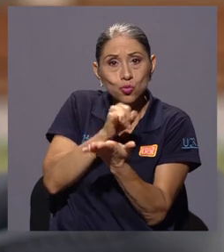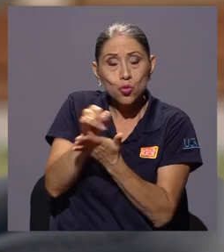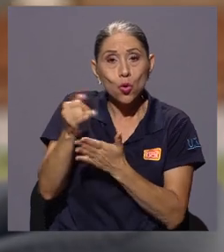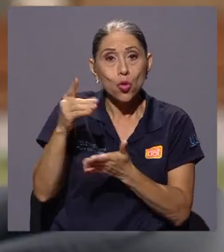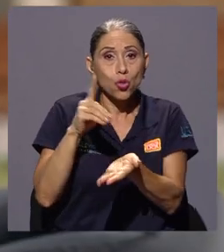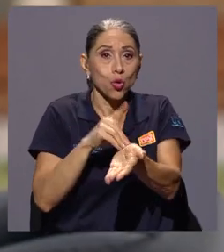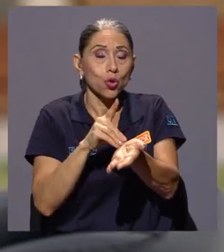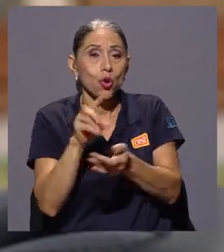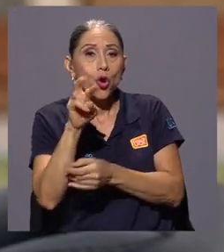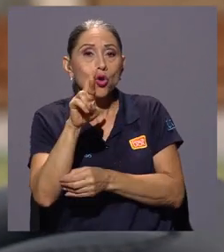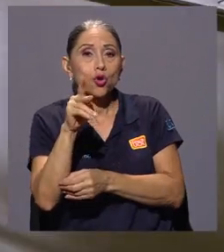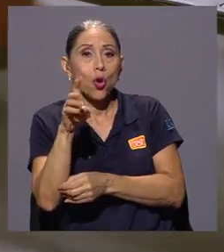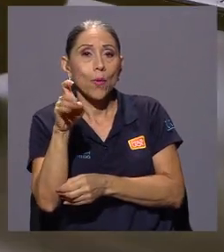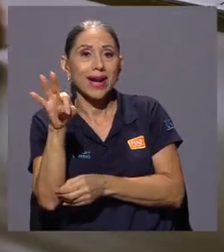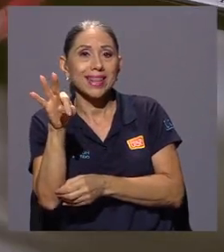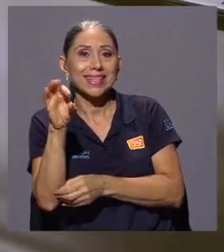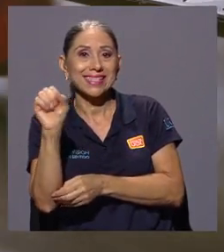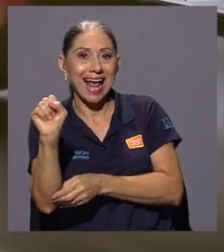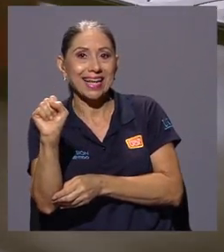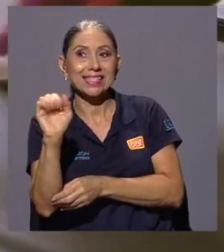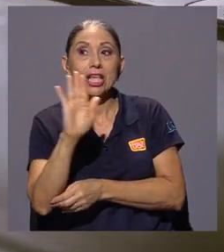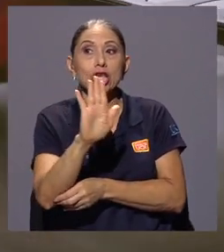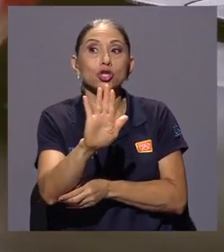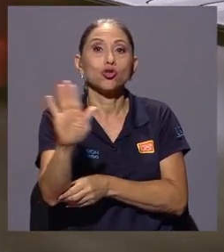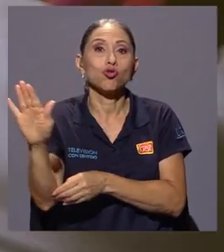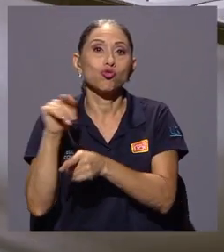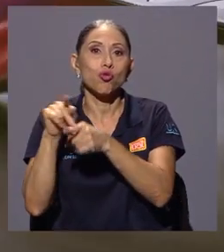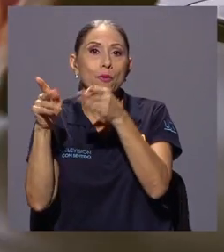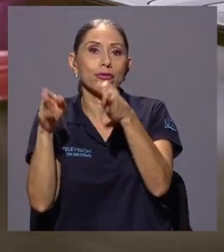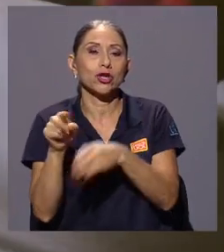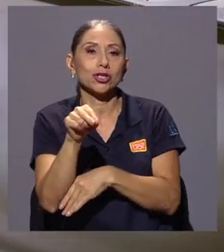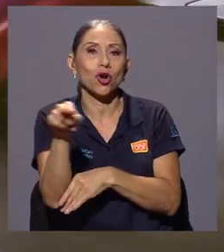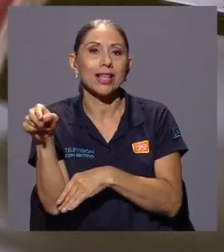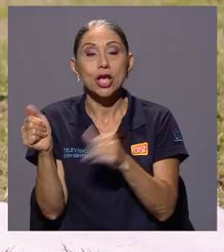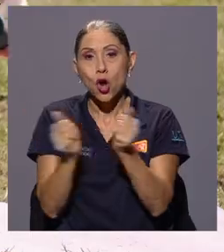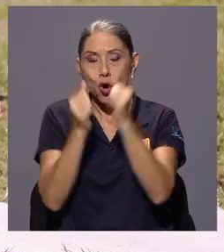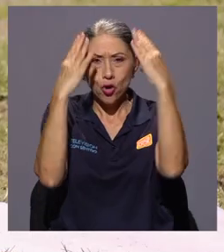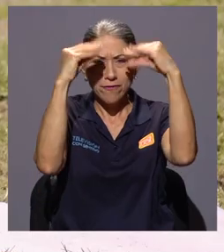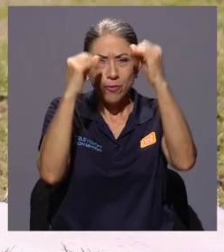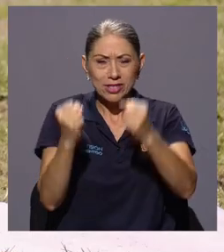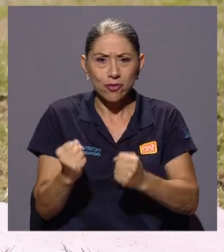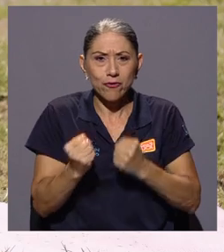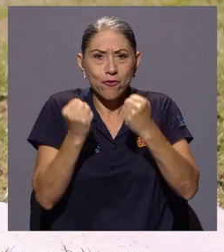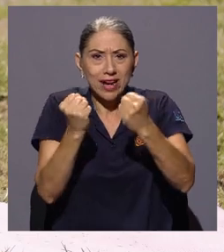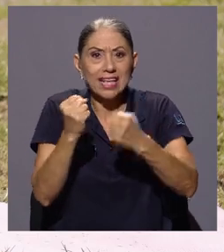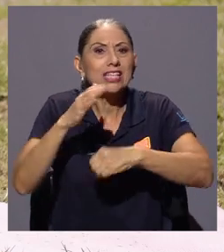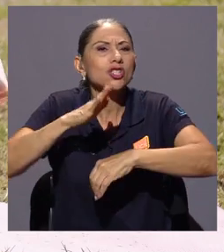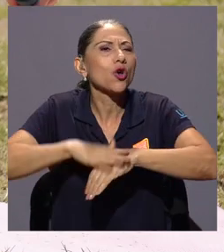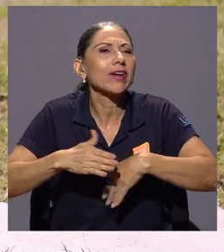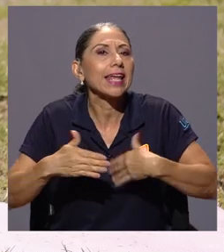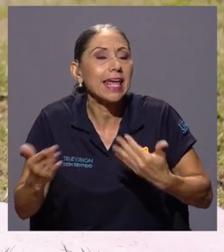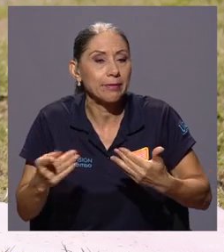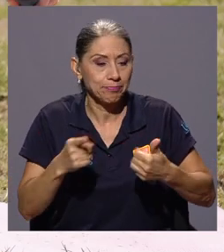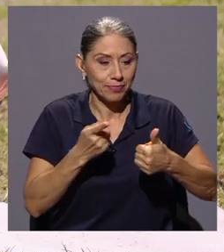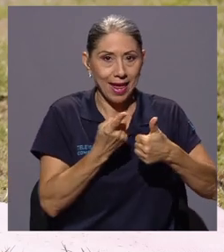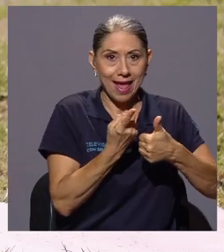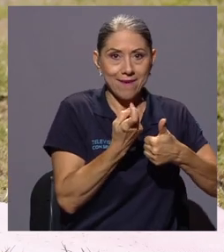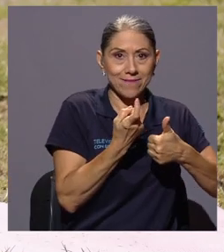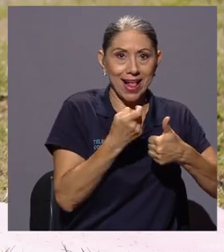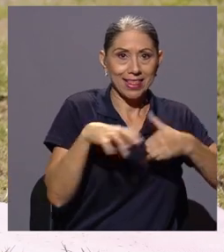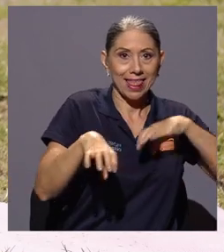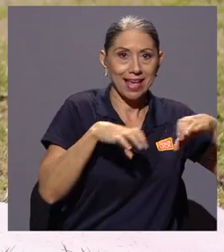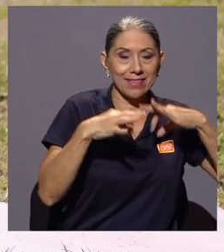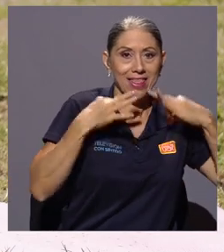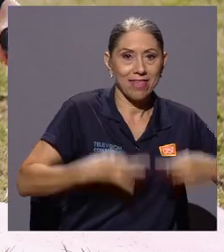Salis y sus colegas, un estudio muy convincente con datos sólidos sobre la relación entre inactividad